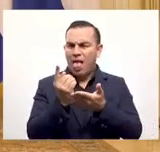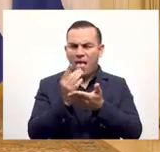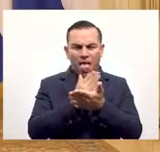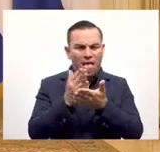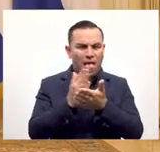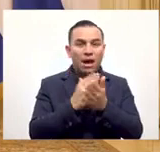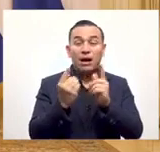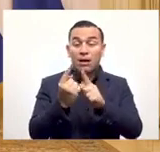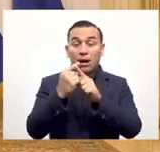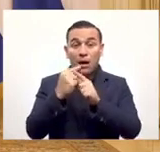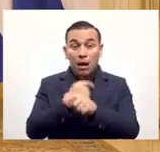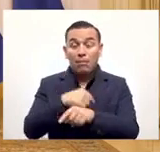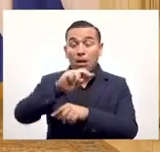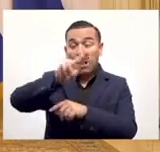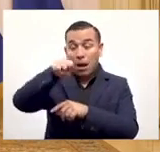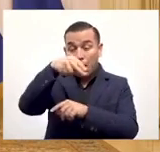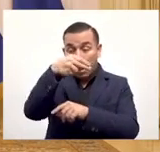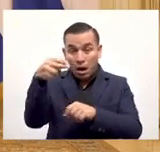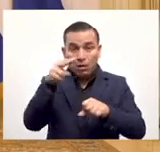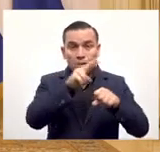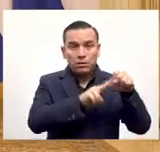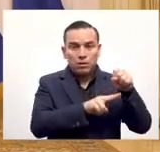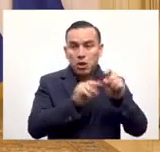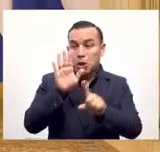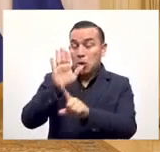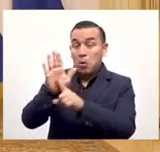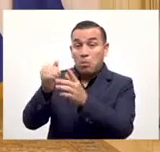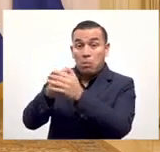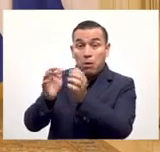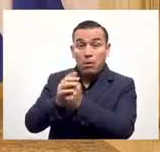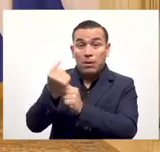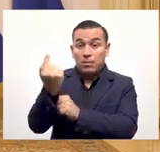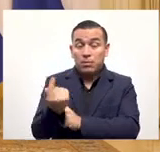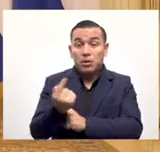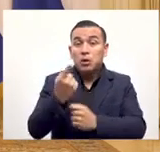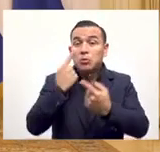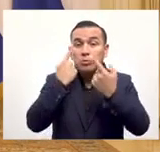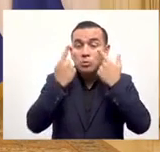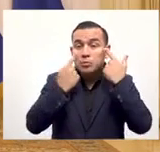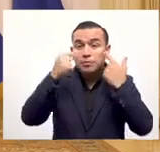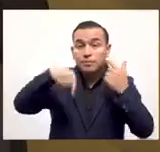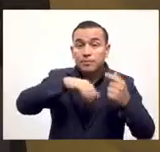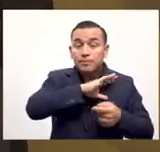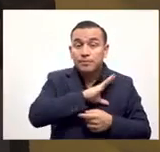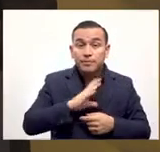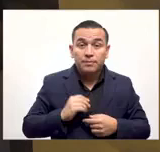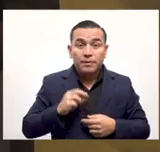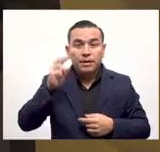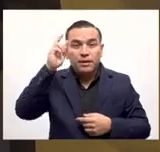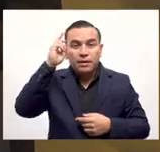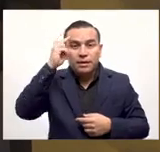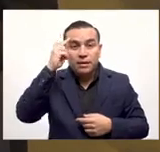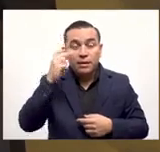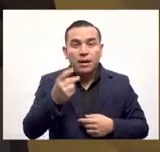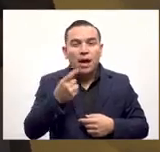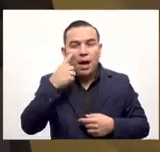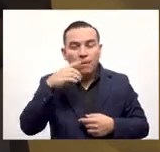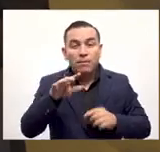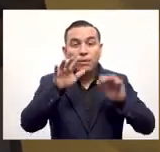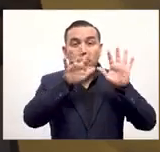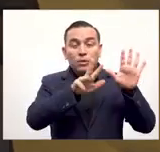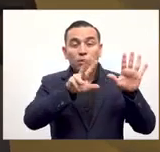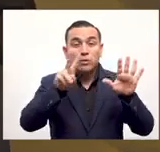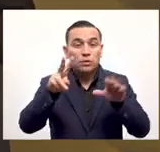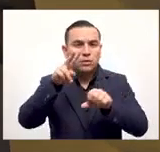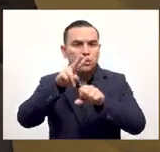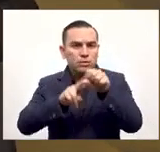sacar el cálculo de cuántos euros le va a cobrar al turista. Ese es el problema del turista. Él va a recibir dólares. Y si la cuenta son 12